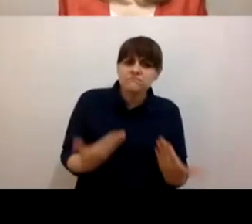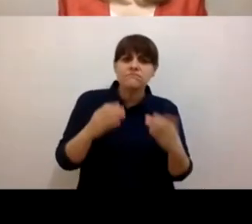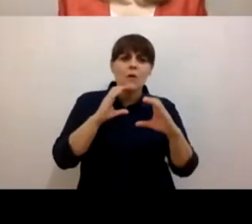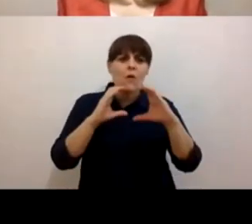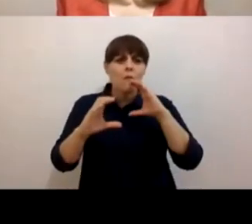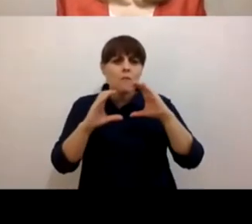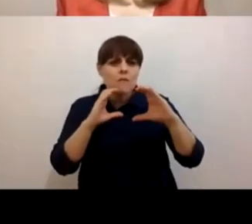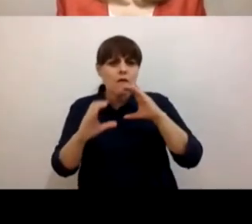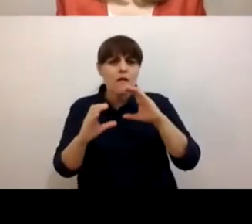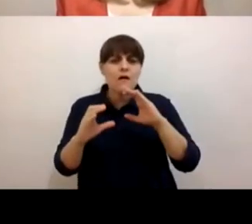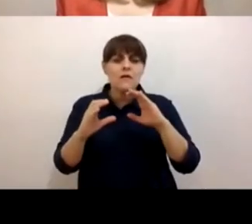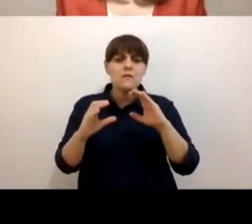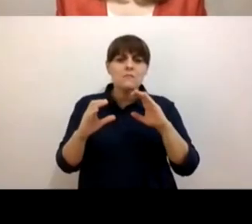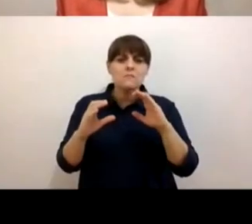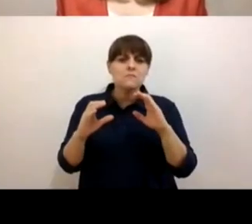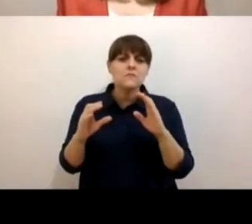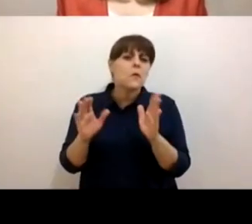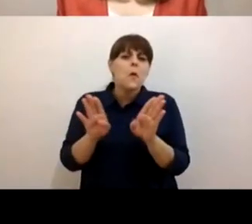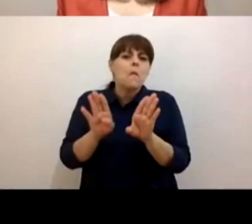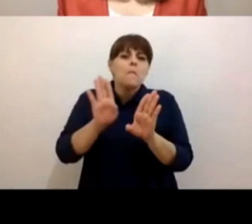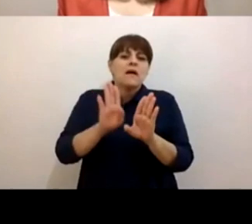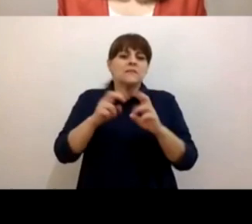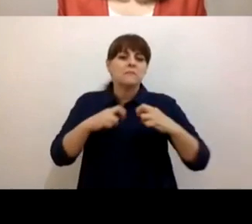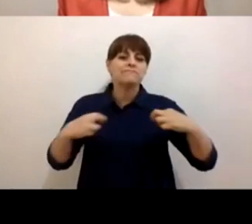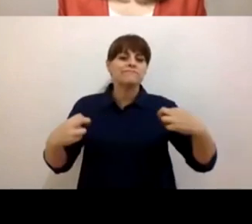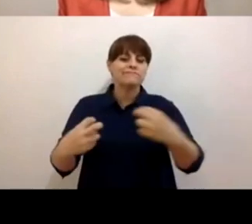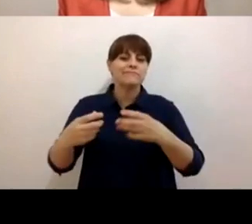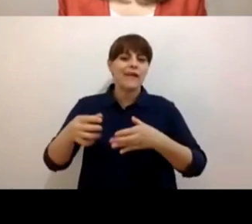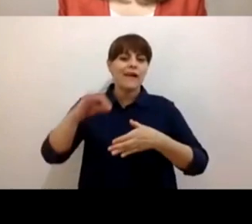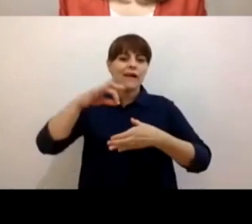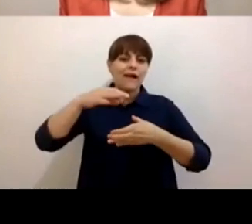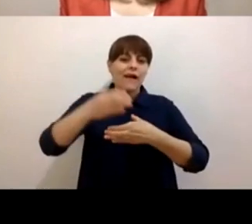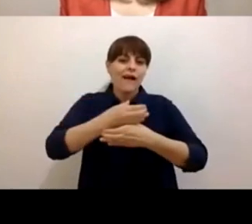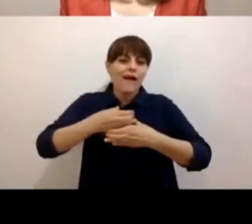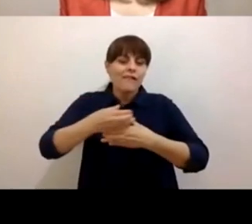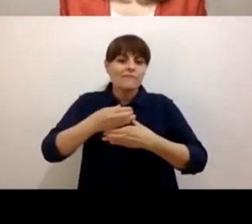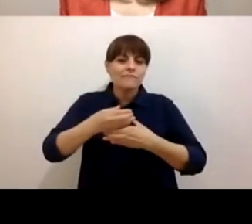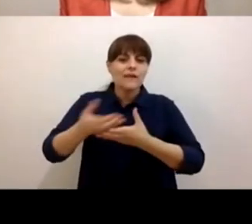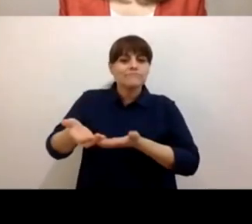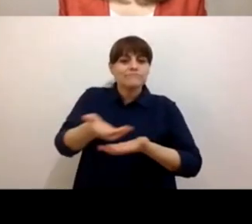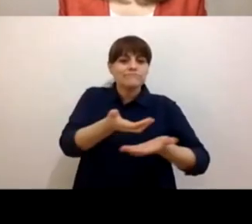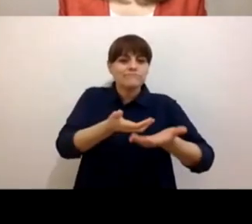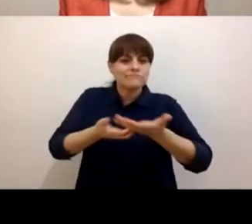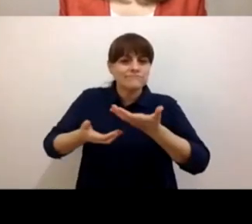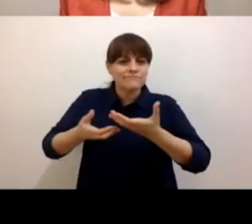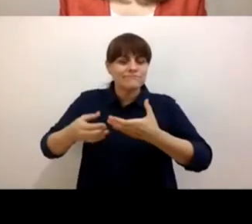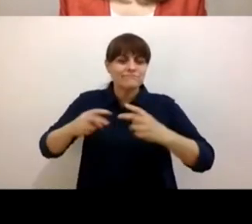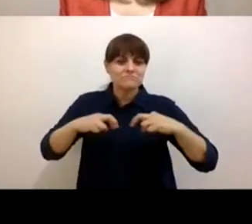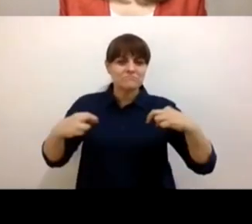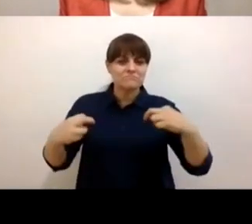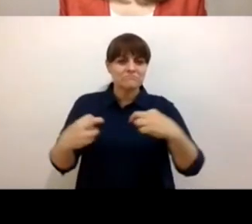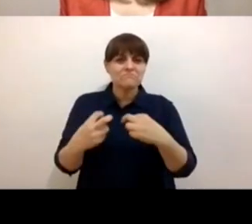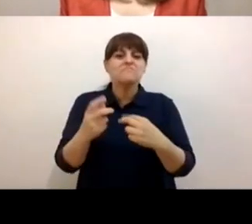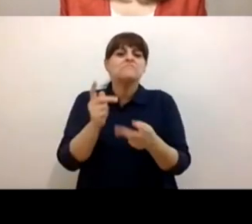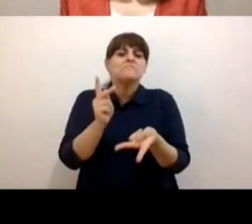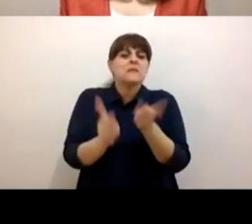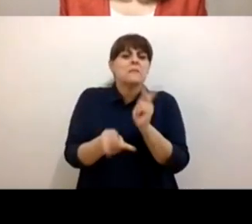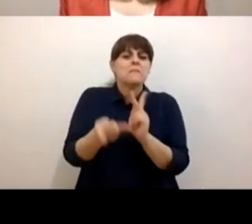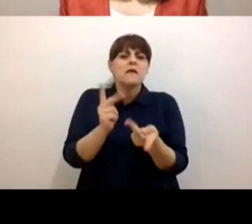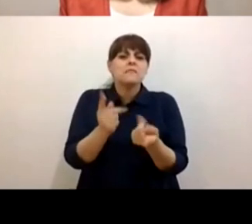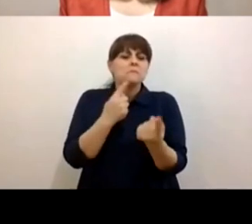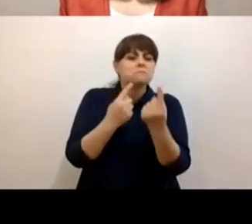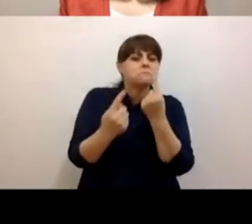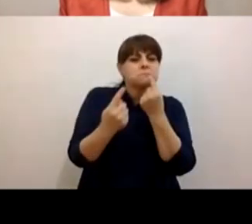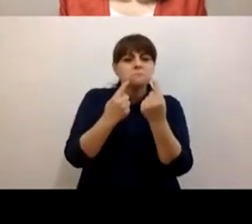de una taza de café, en un momento en el que precisamente el dialogar se vuelve, a mi juicio,